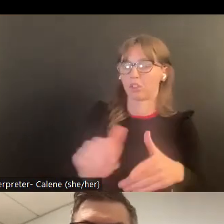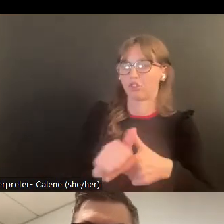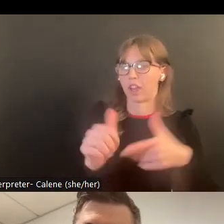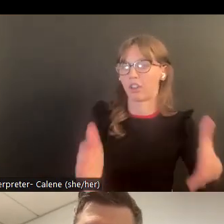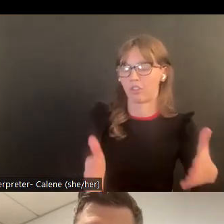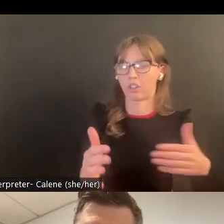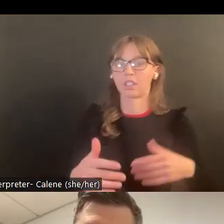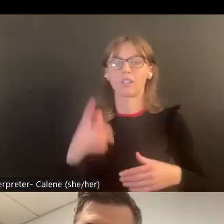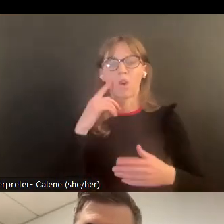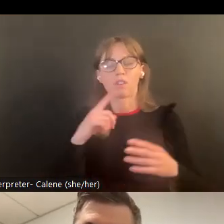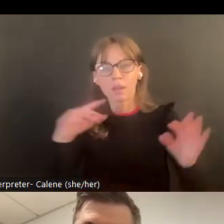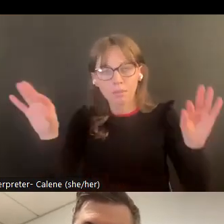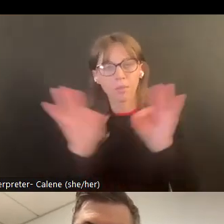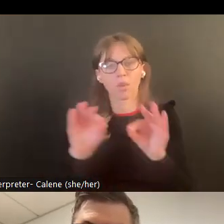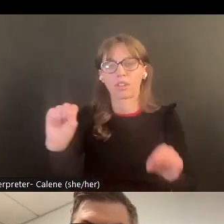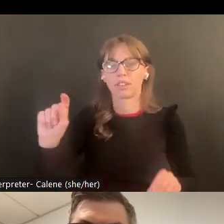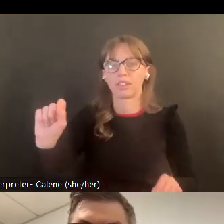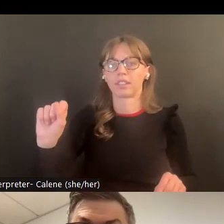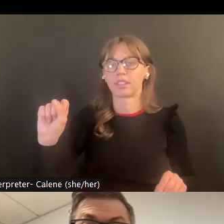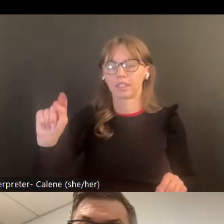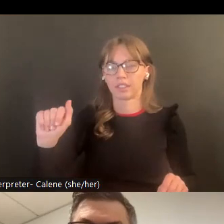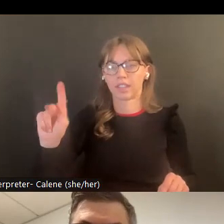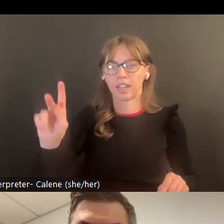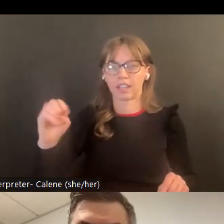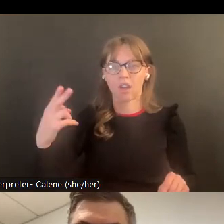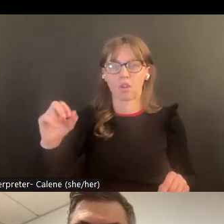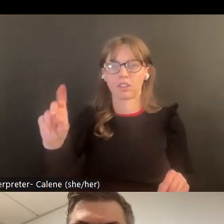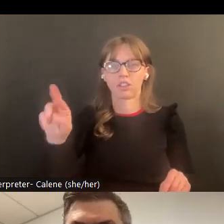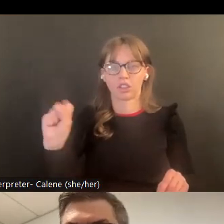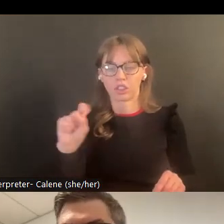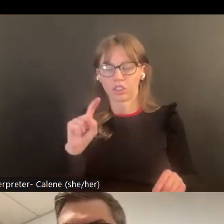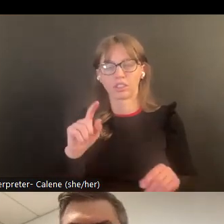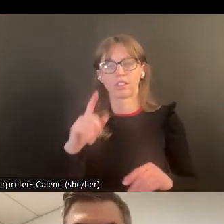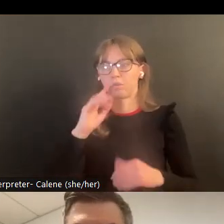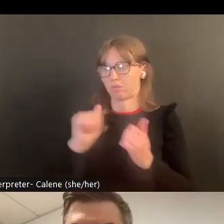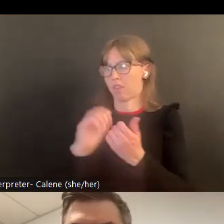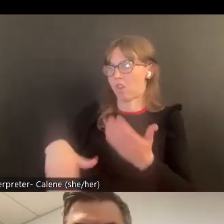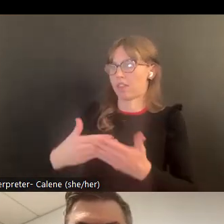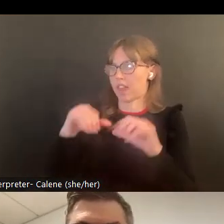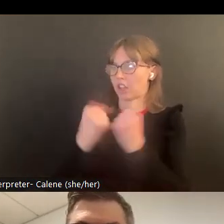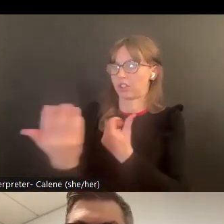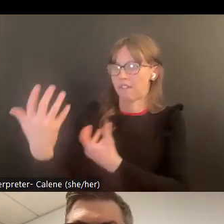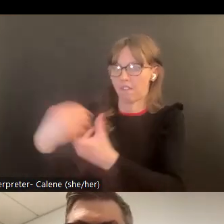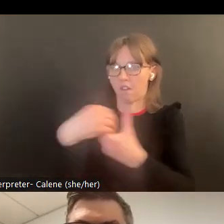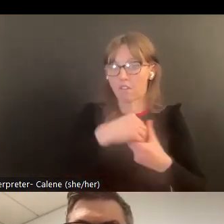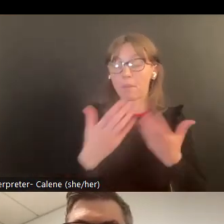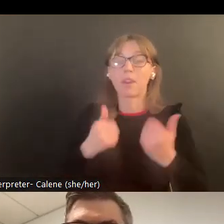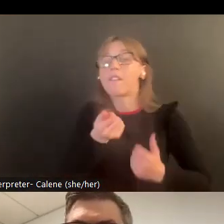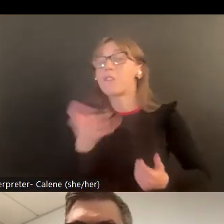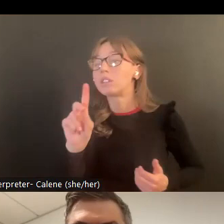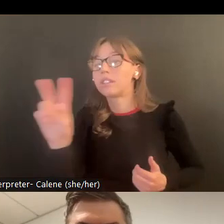entrenador y así hicimos una reunión para todos los que son los participantes iguales para que puedan entonces participar puede ser